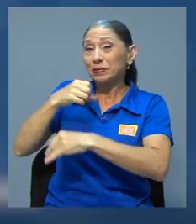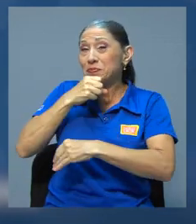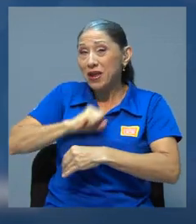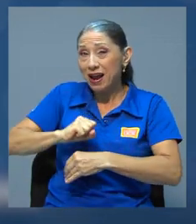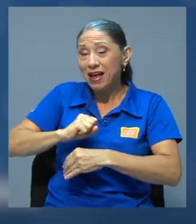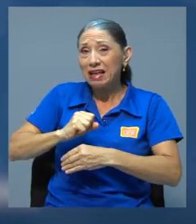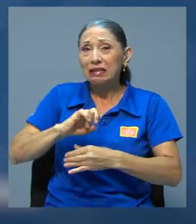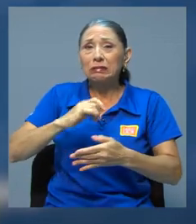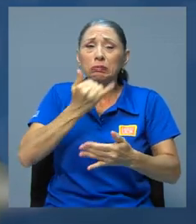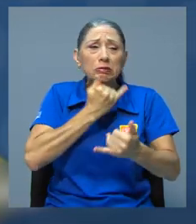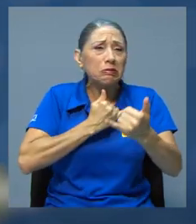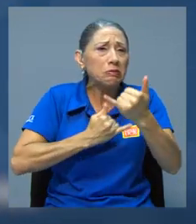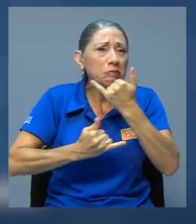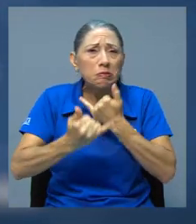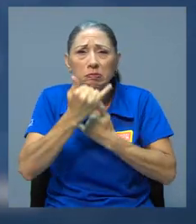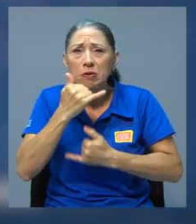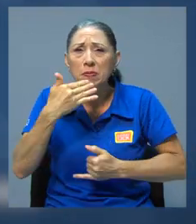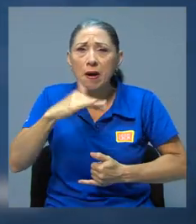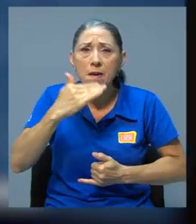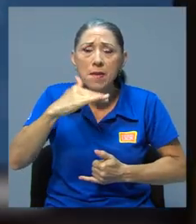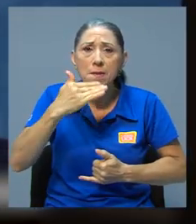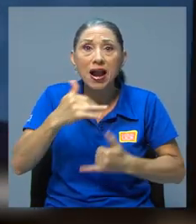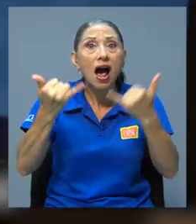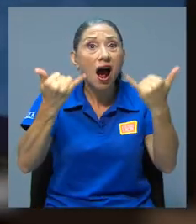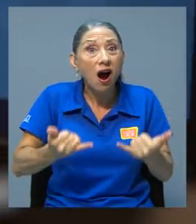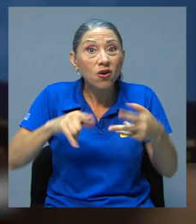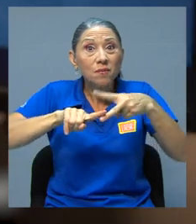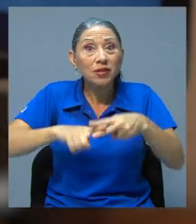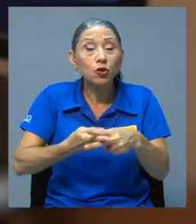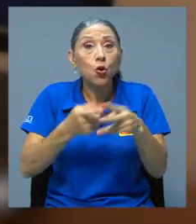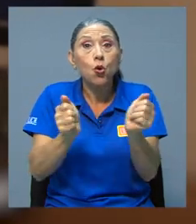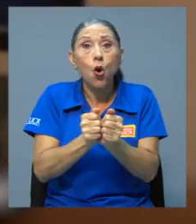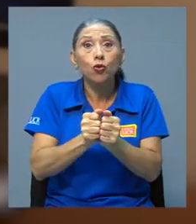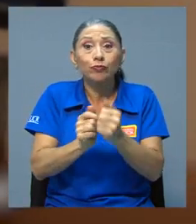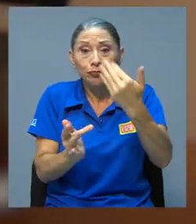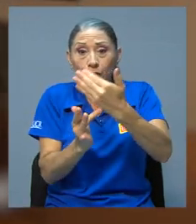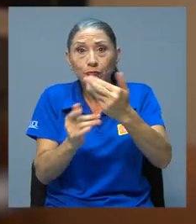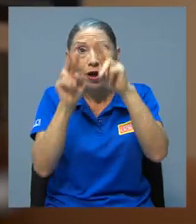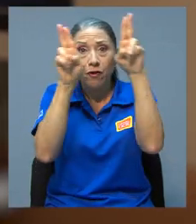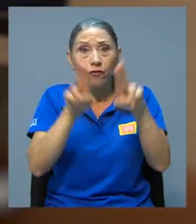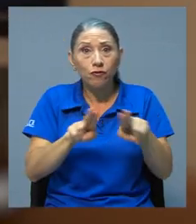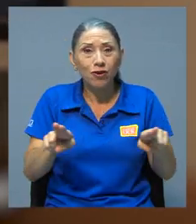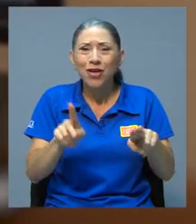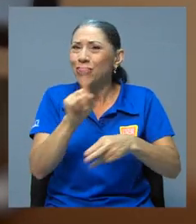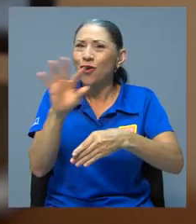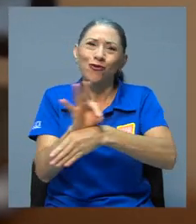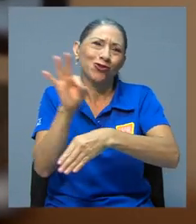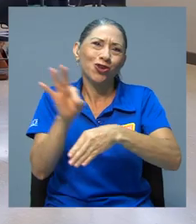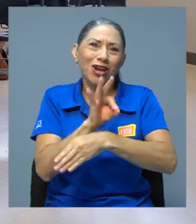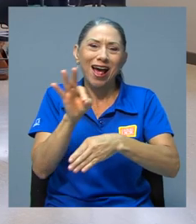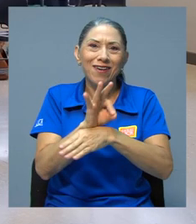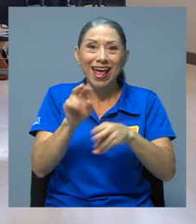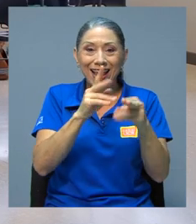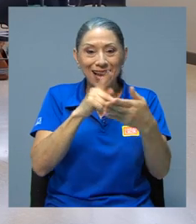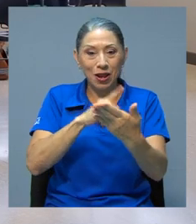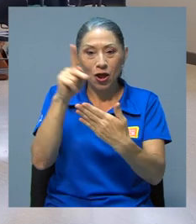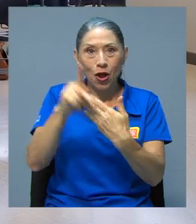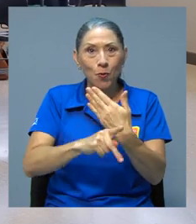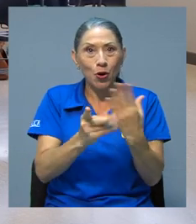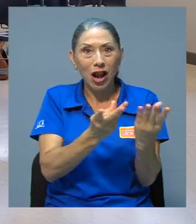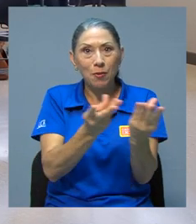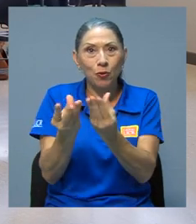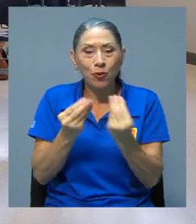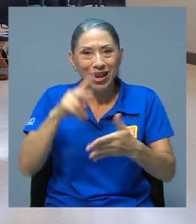fallar bastante y como empezó todo esto de la virtualidad, ya no me funcionaba lo que era el lector de pantalla. Los casos son